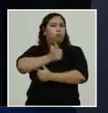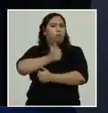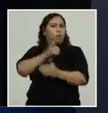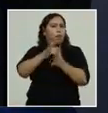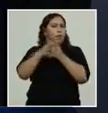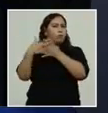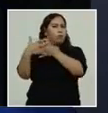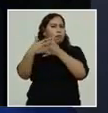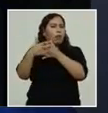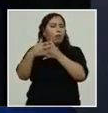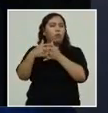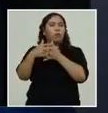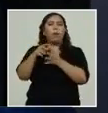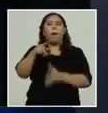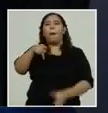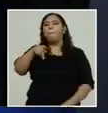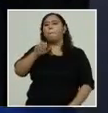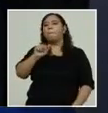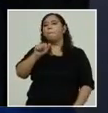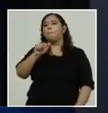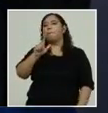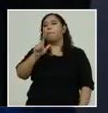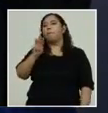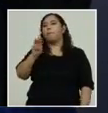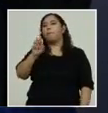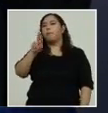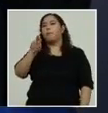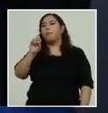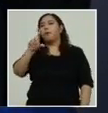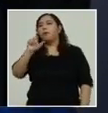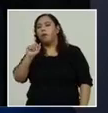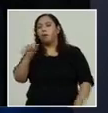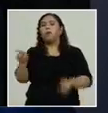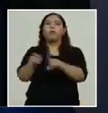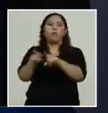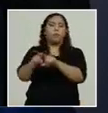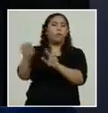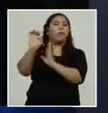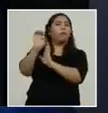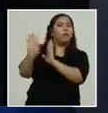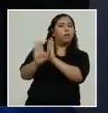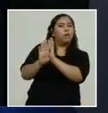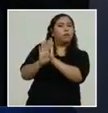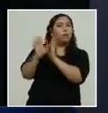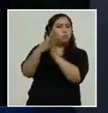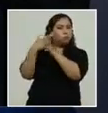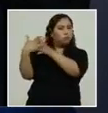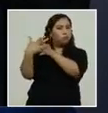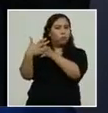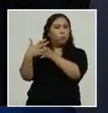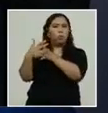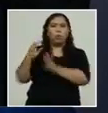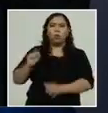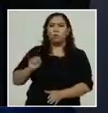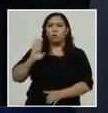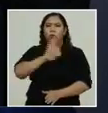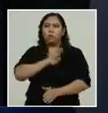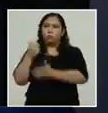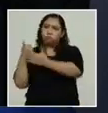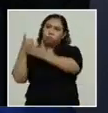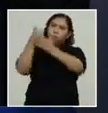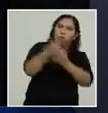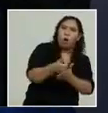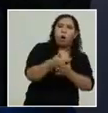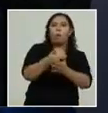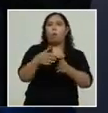honduras uno de los de las operaciones de rescate que se dio en santa bárbara ha sido una operación que ellos han